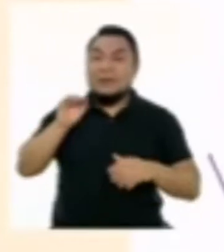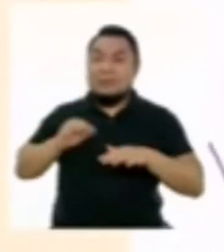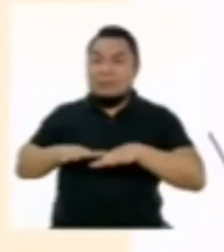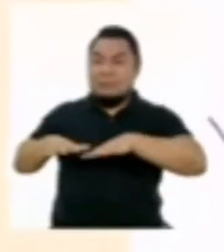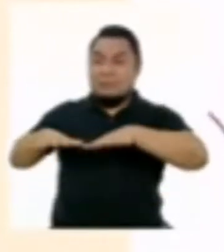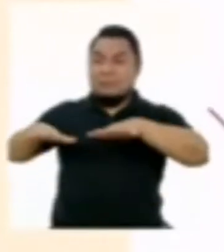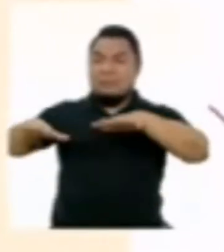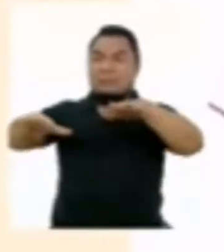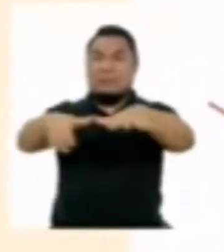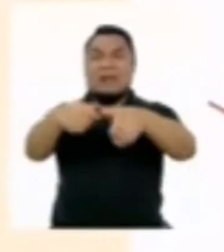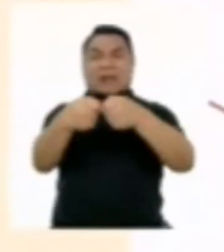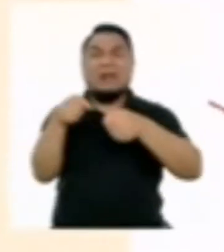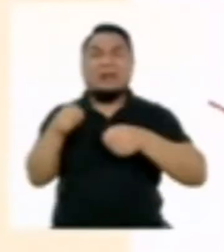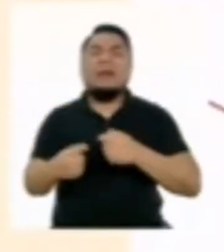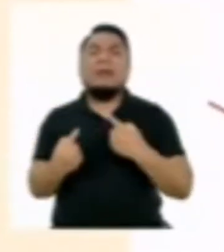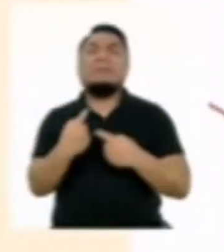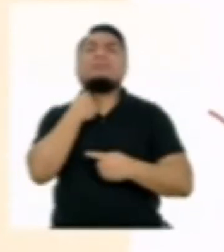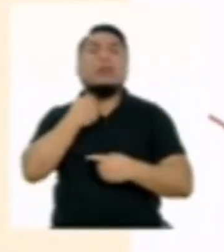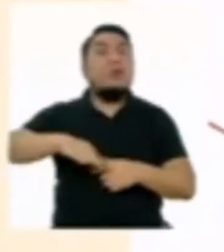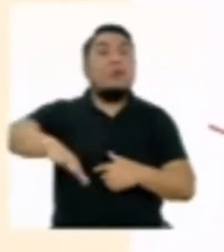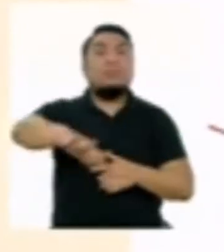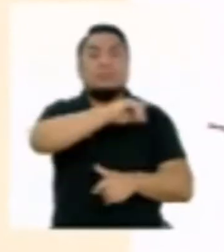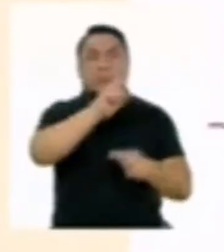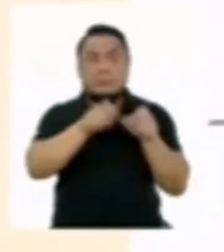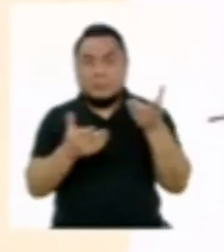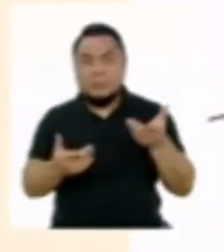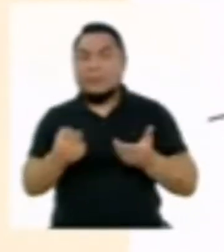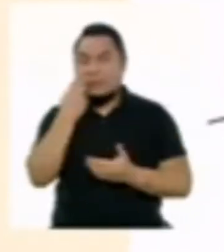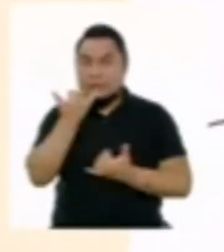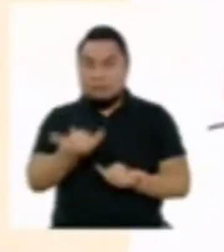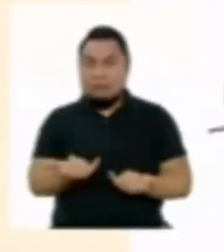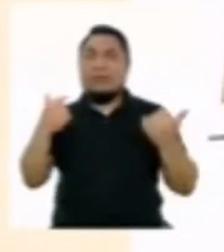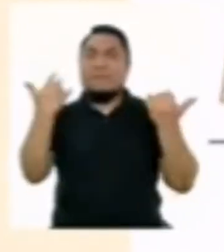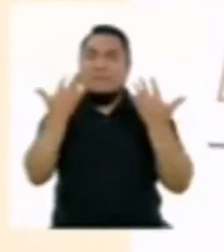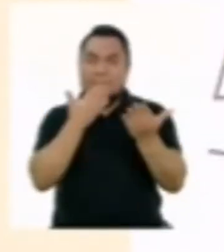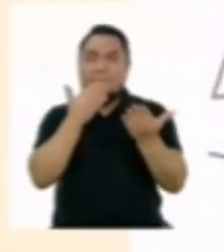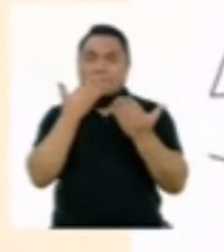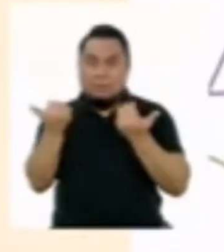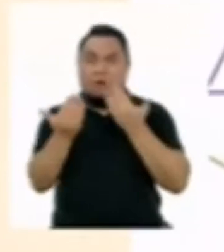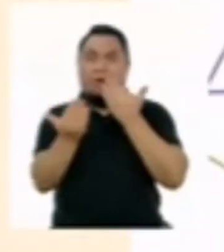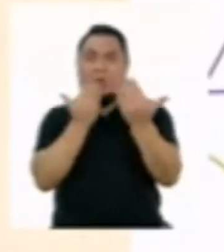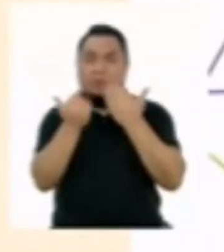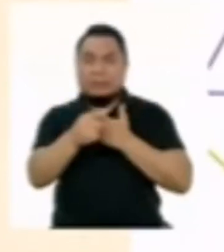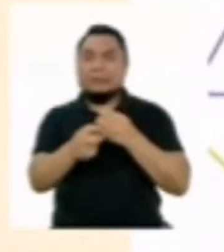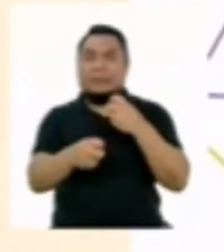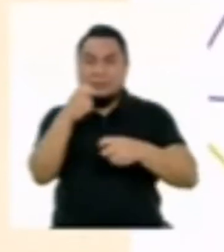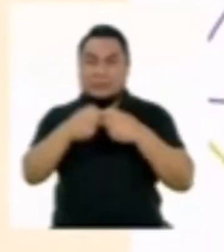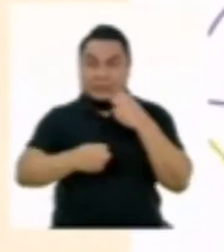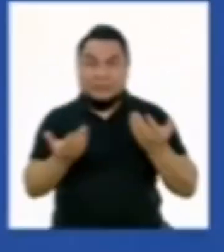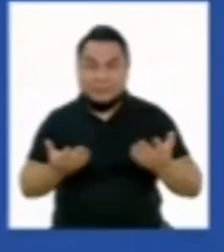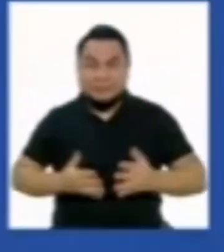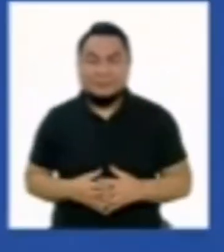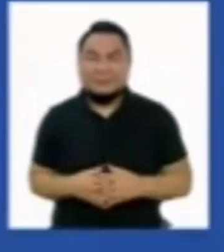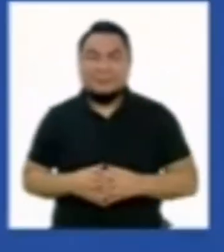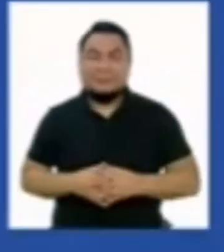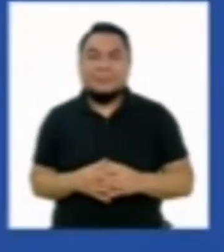afecta a todos. ¿Qué les parece si dedicamos el programa de hoy a hablar de esa problemática?